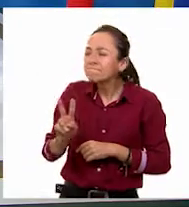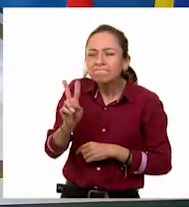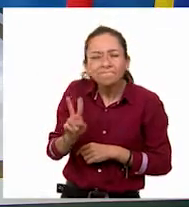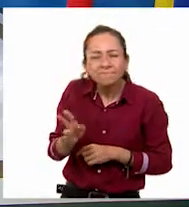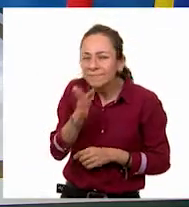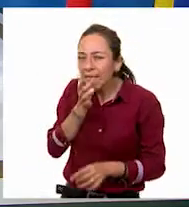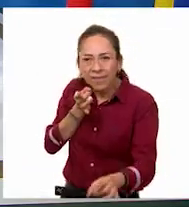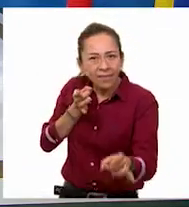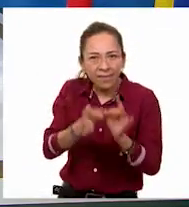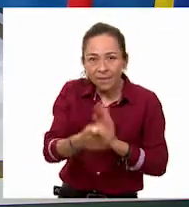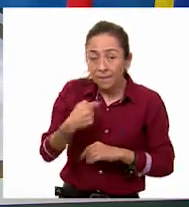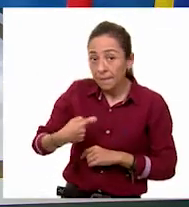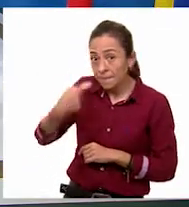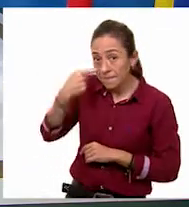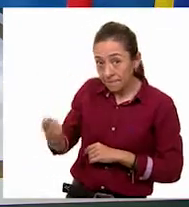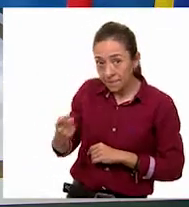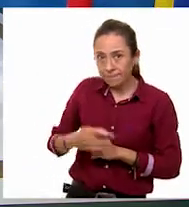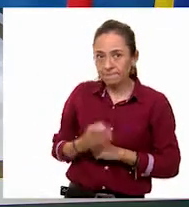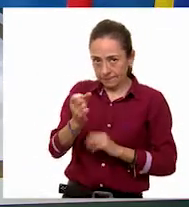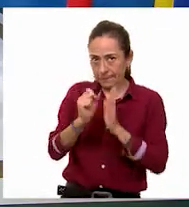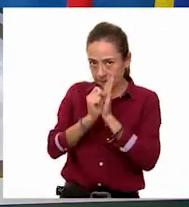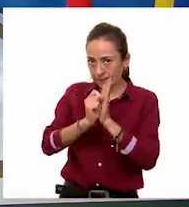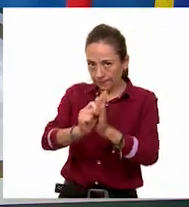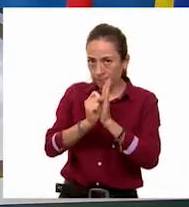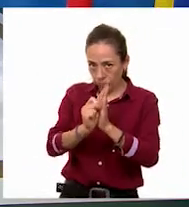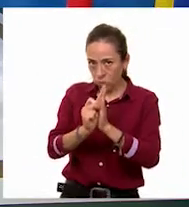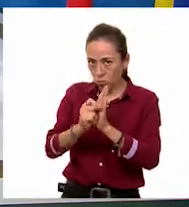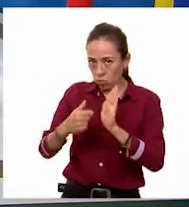aquí en el pizarrón. A ver. ¿Qué es?